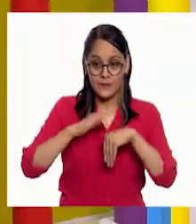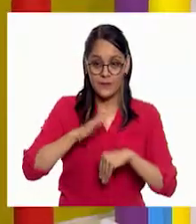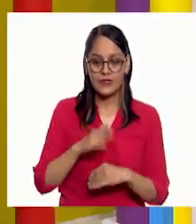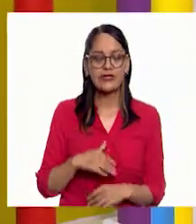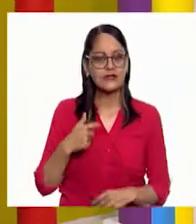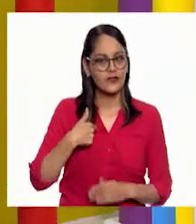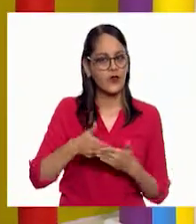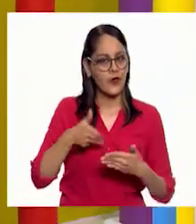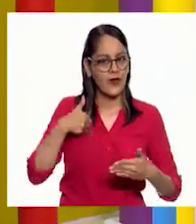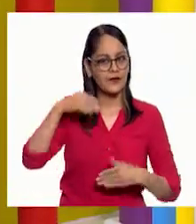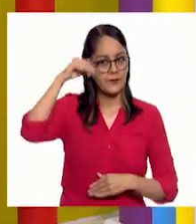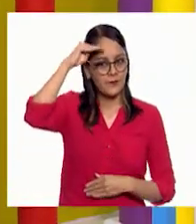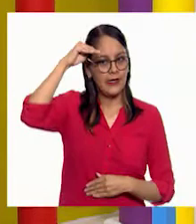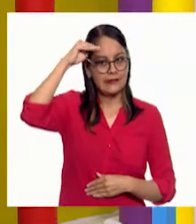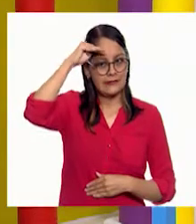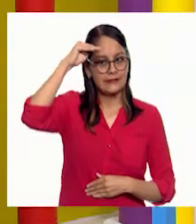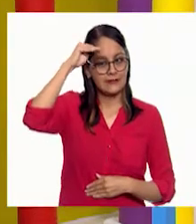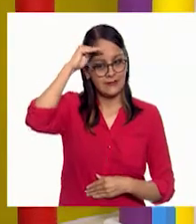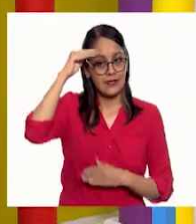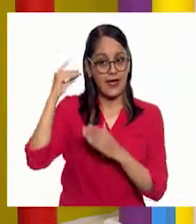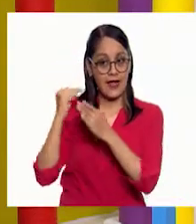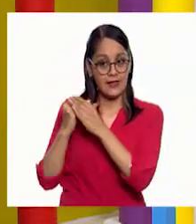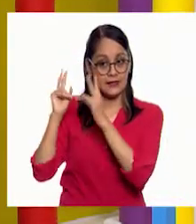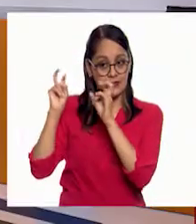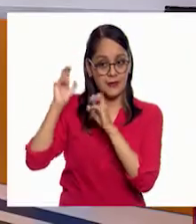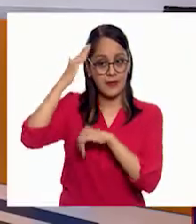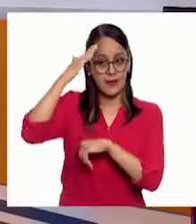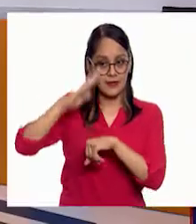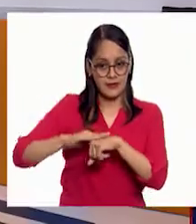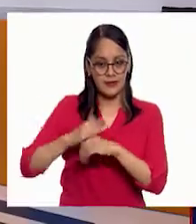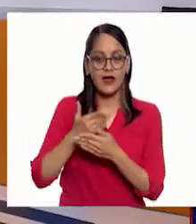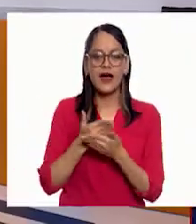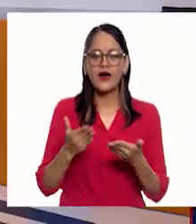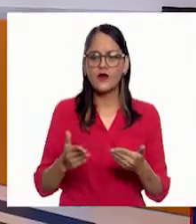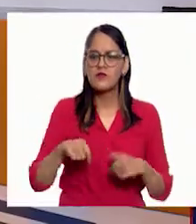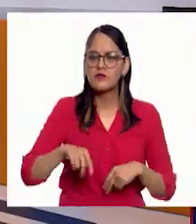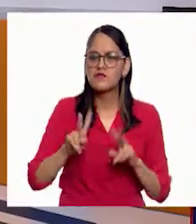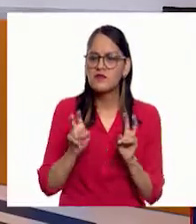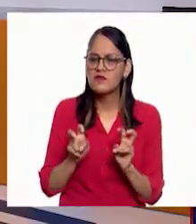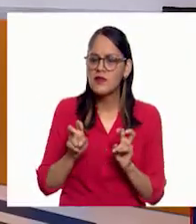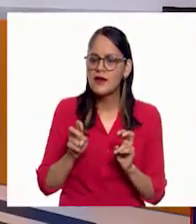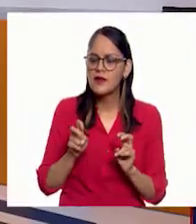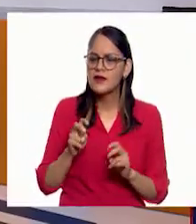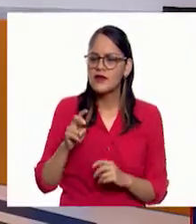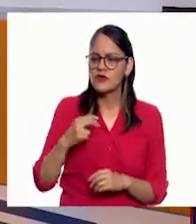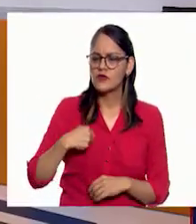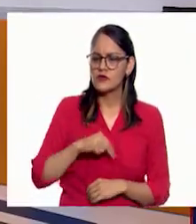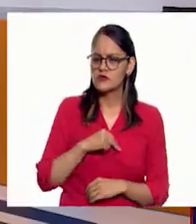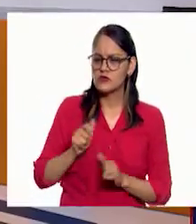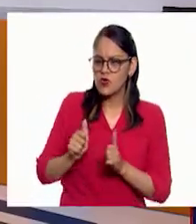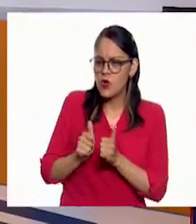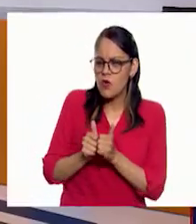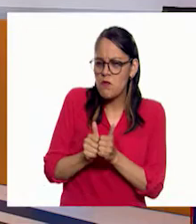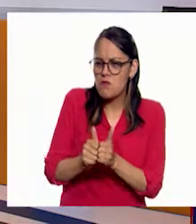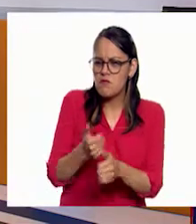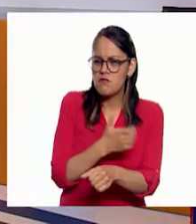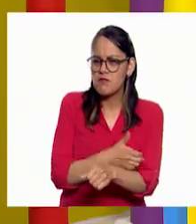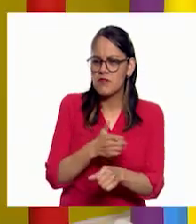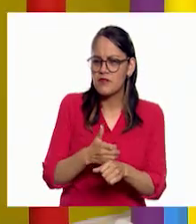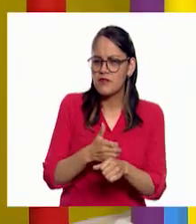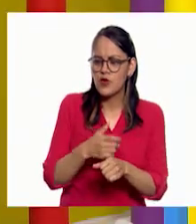sobre lo que hablamos la clase pasada. Entonces, ya estoy listo hoy. Nuestra eterna compañera. ¿Quién será? La vemos todas las noches.